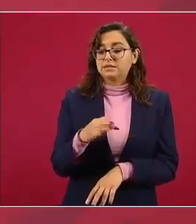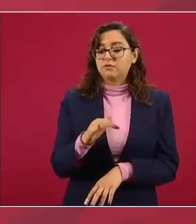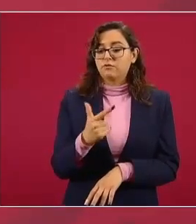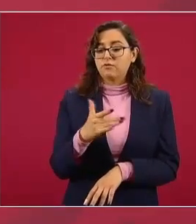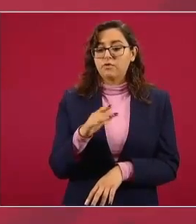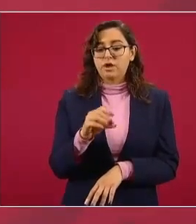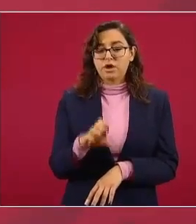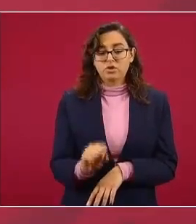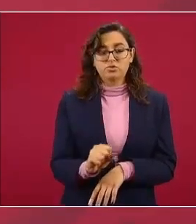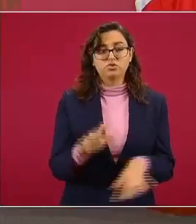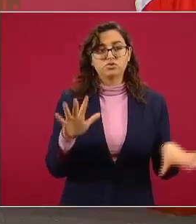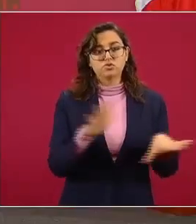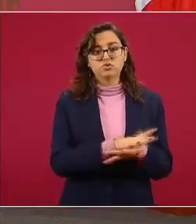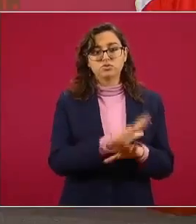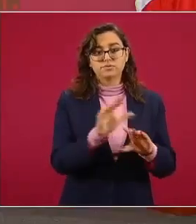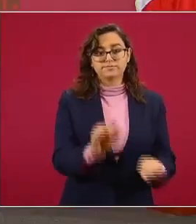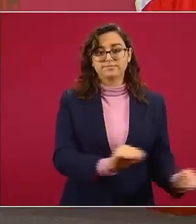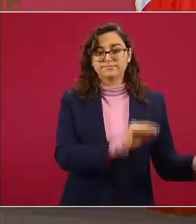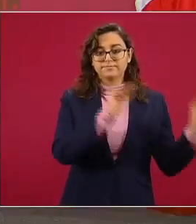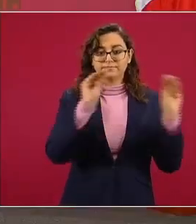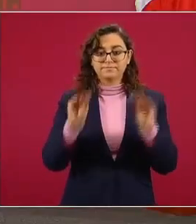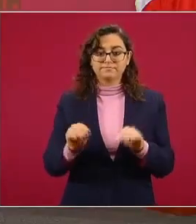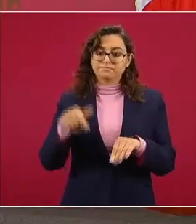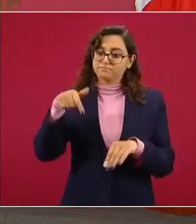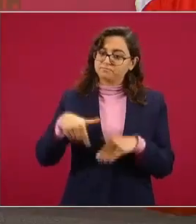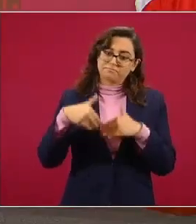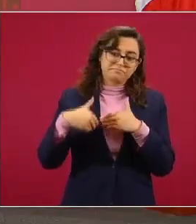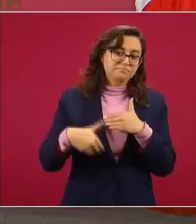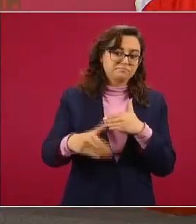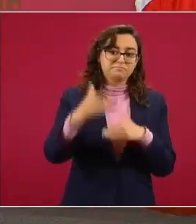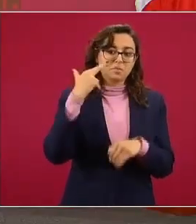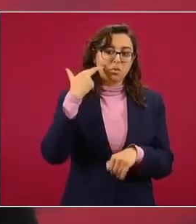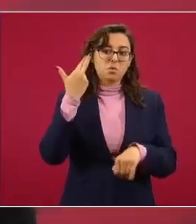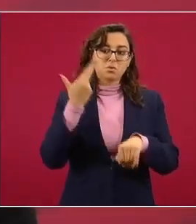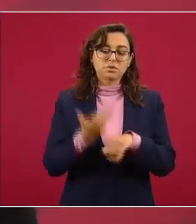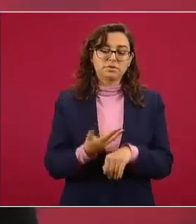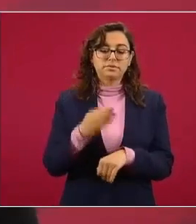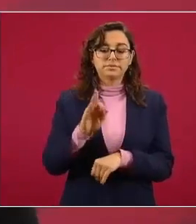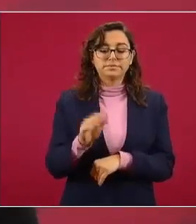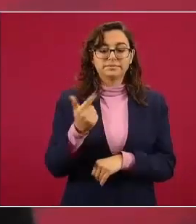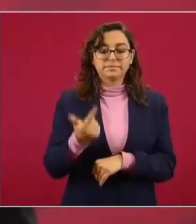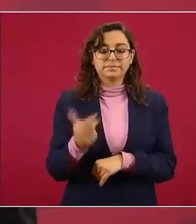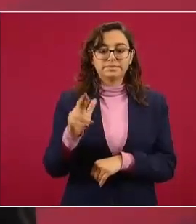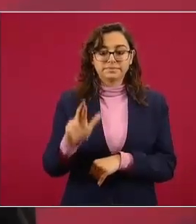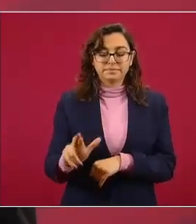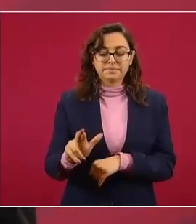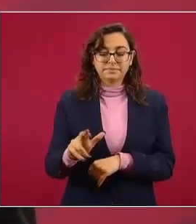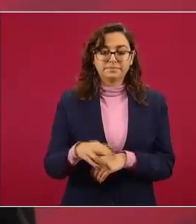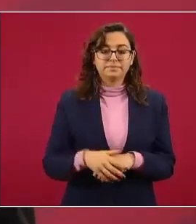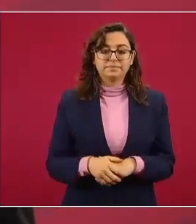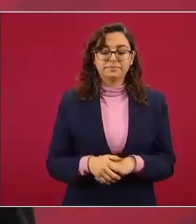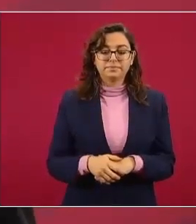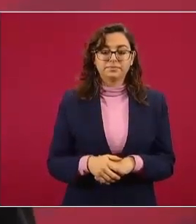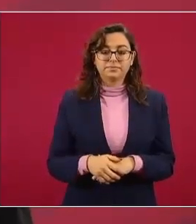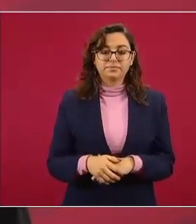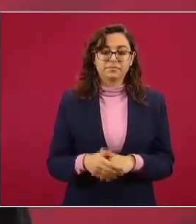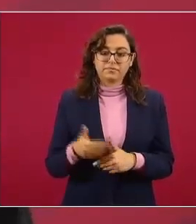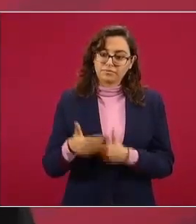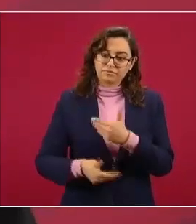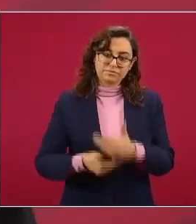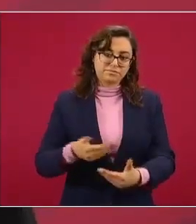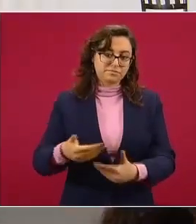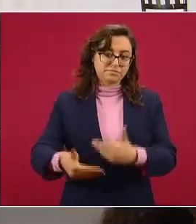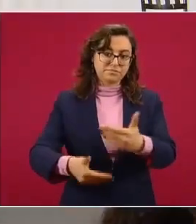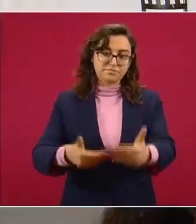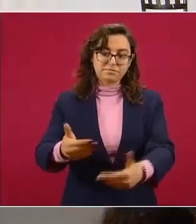y desde luego ya estará a cargo de la Fiscalía General de la República el recibirle y todos los pasos legales